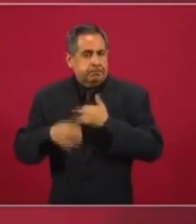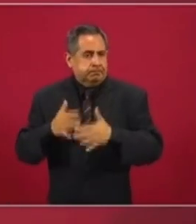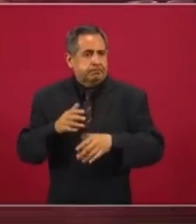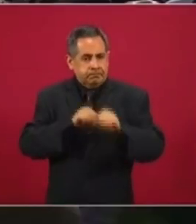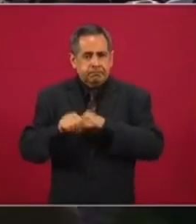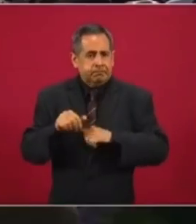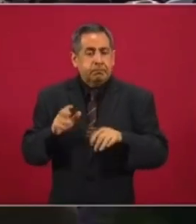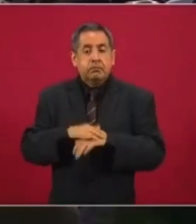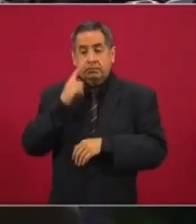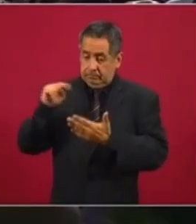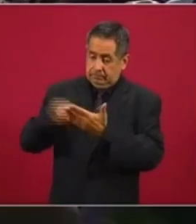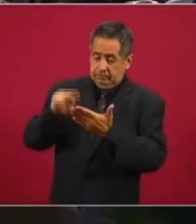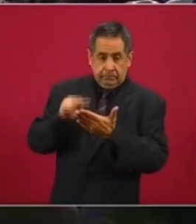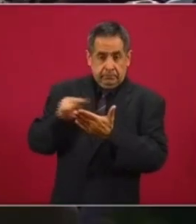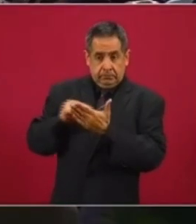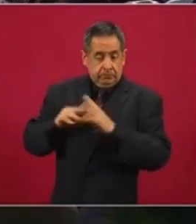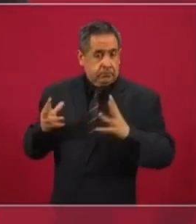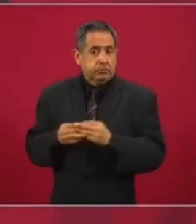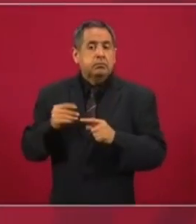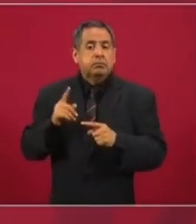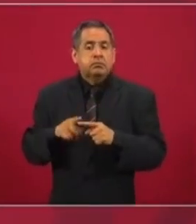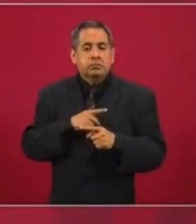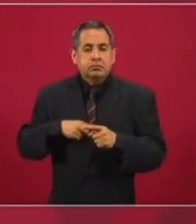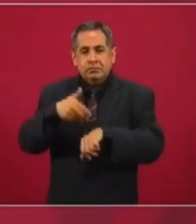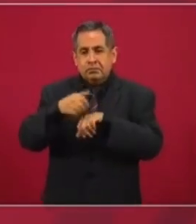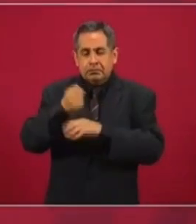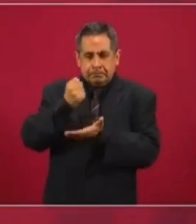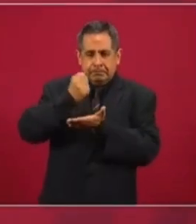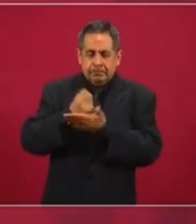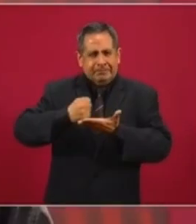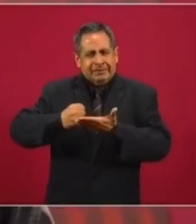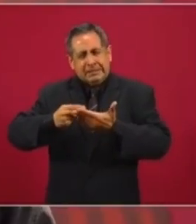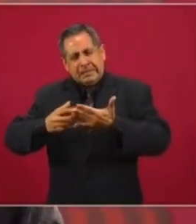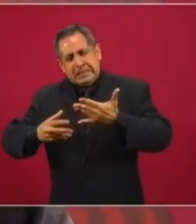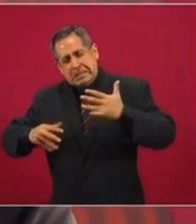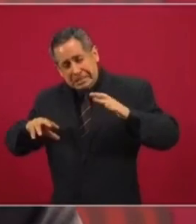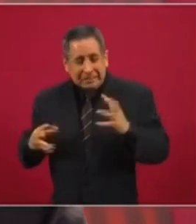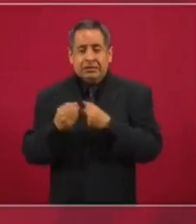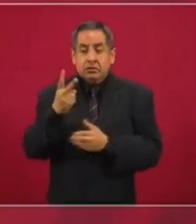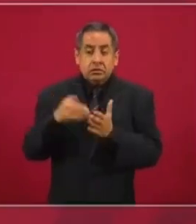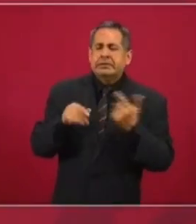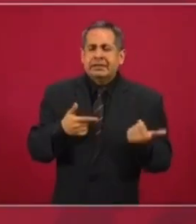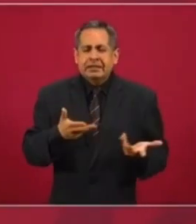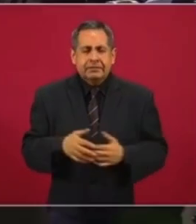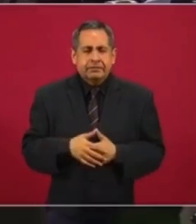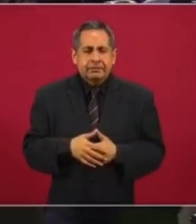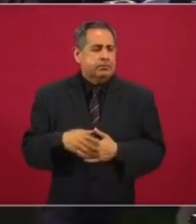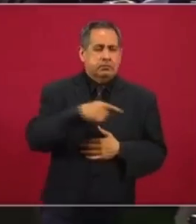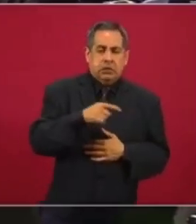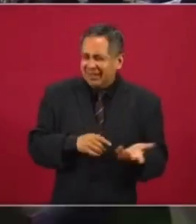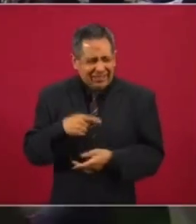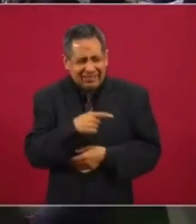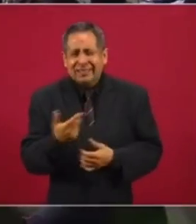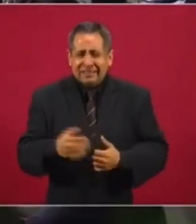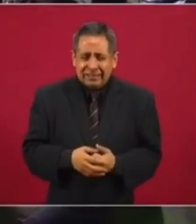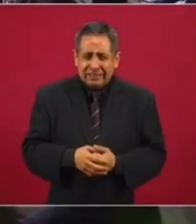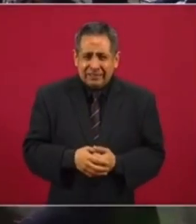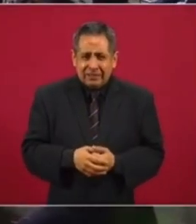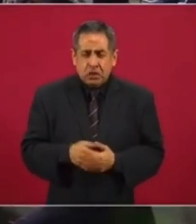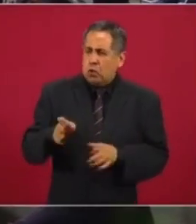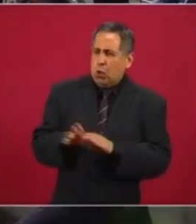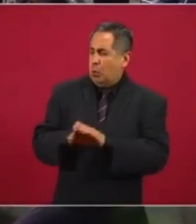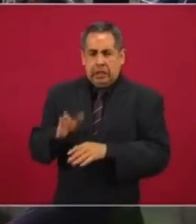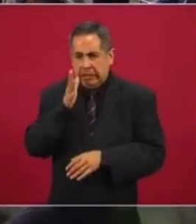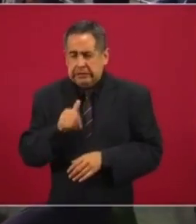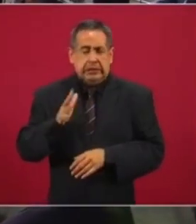se tienen las firmas y había que foliarlas. Bueno, ¿qué hace este pasquín? Poner bajo sospecha el de